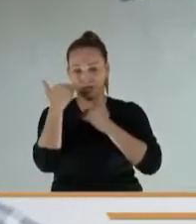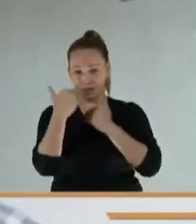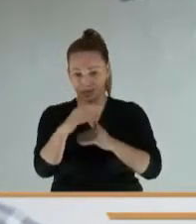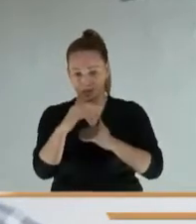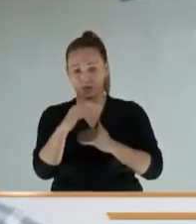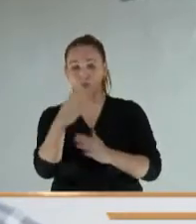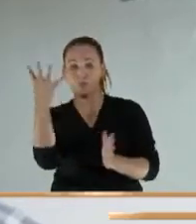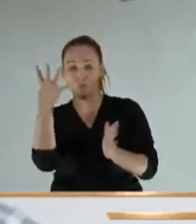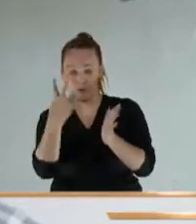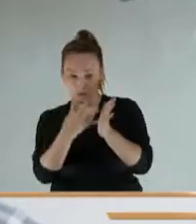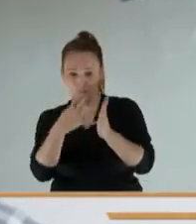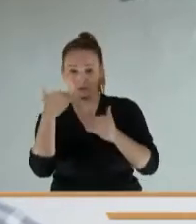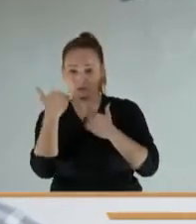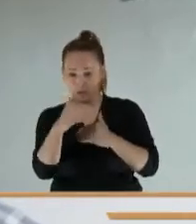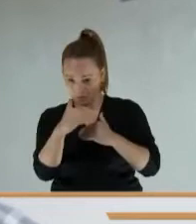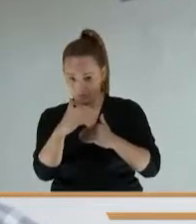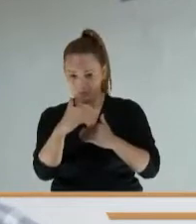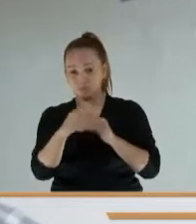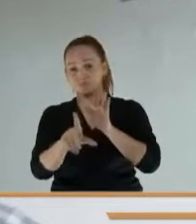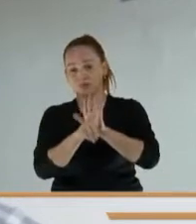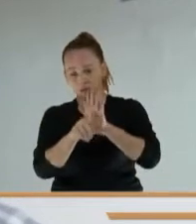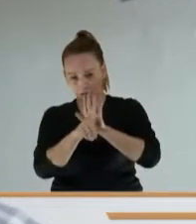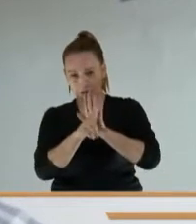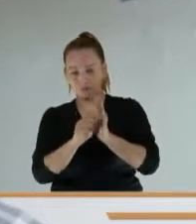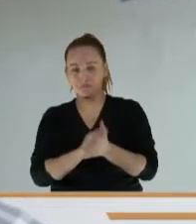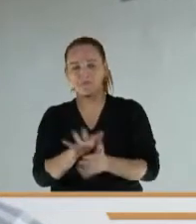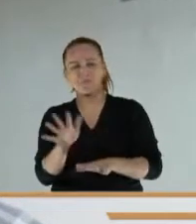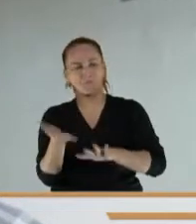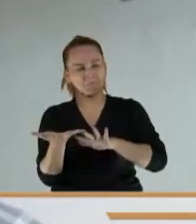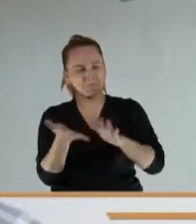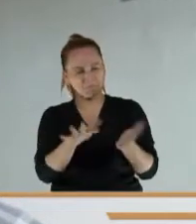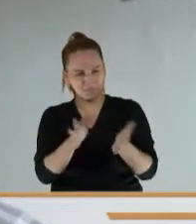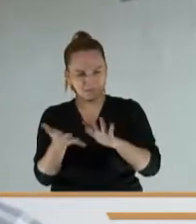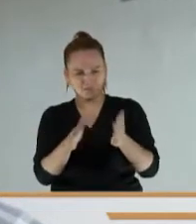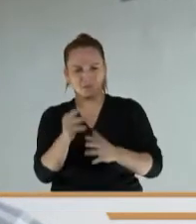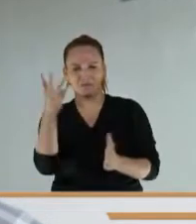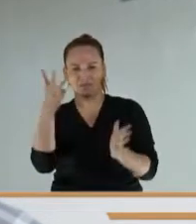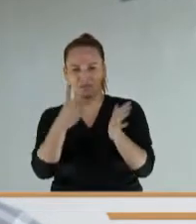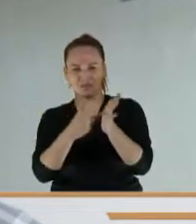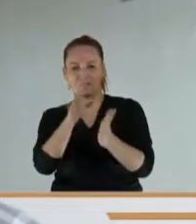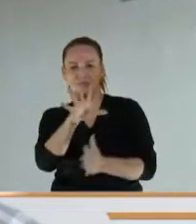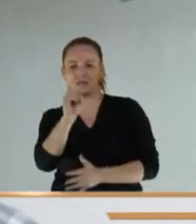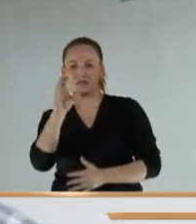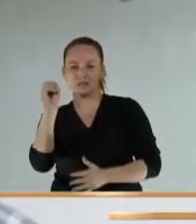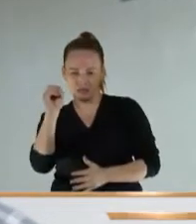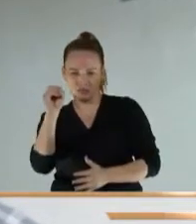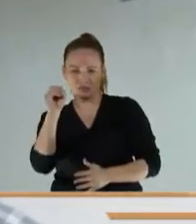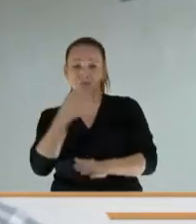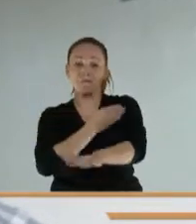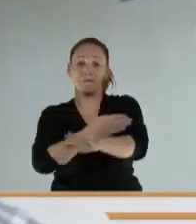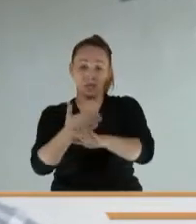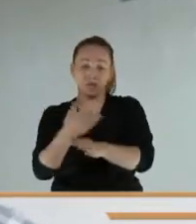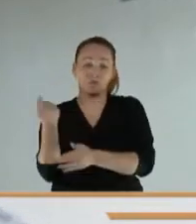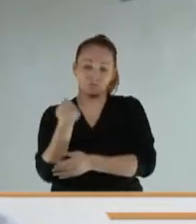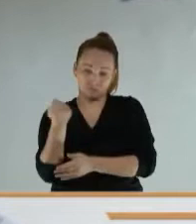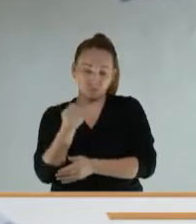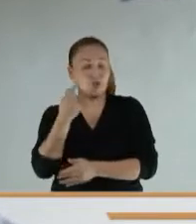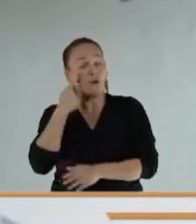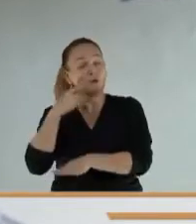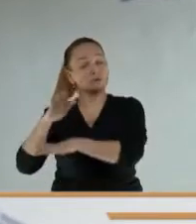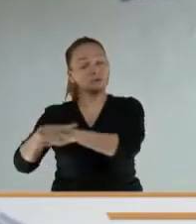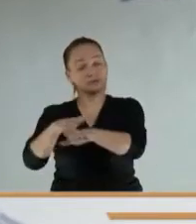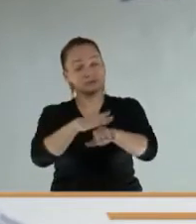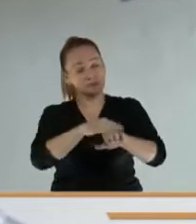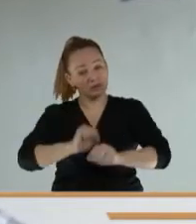legales vigentes, es decir, alrededor de los 3.500 millones de pesos. Entonces, la primera claridad